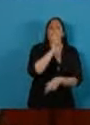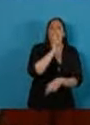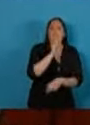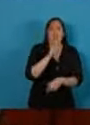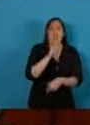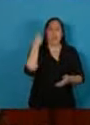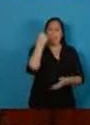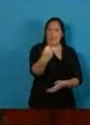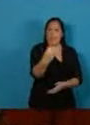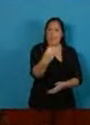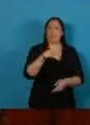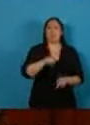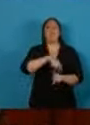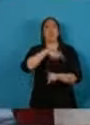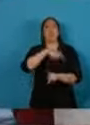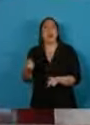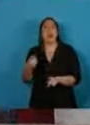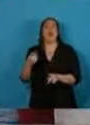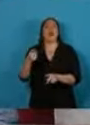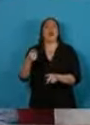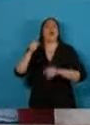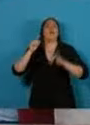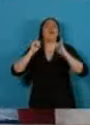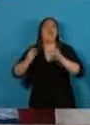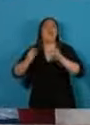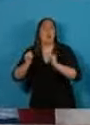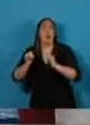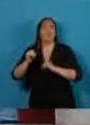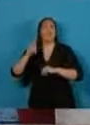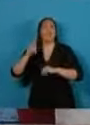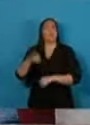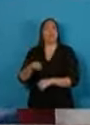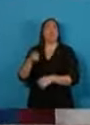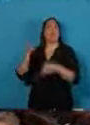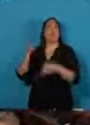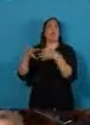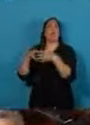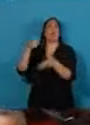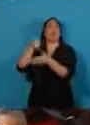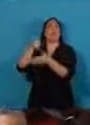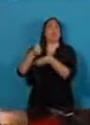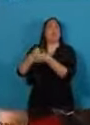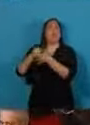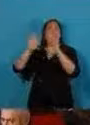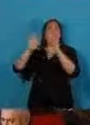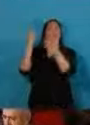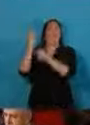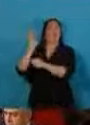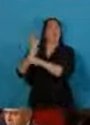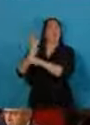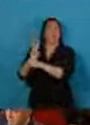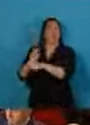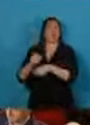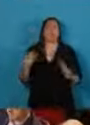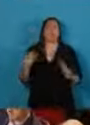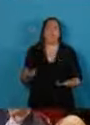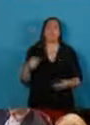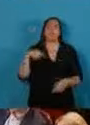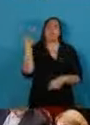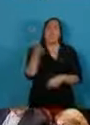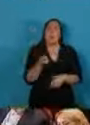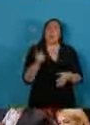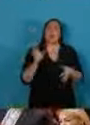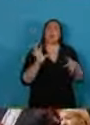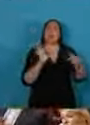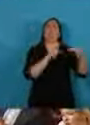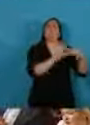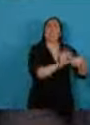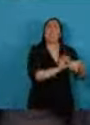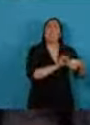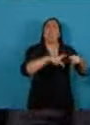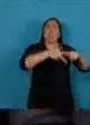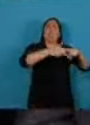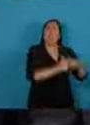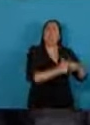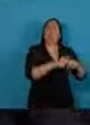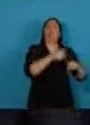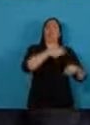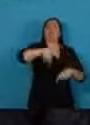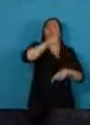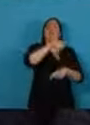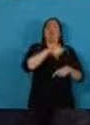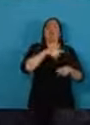al ambientalismo. Vamos a sumar en ello también el entramado científico-tecnológico y a los sectores académicos.